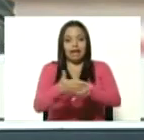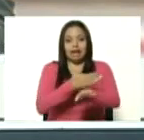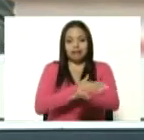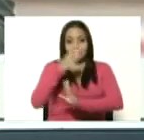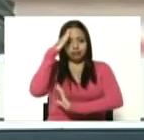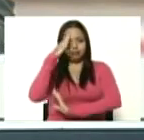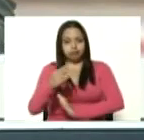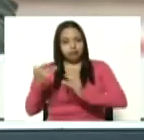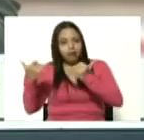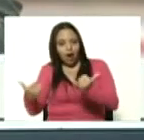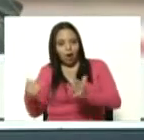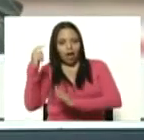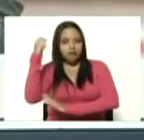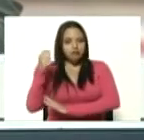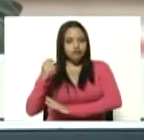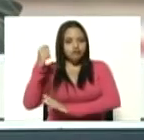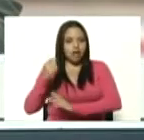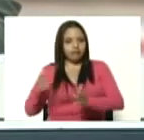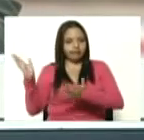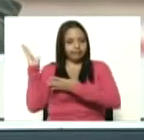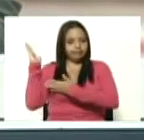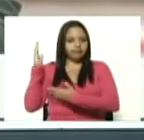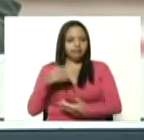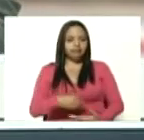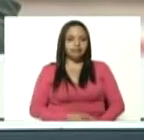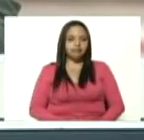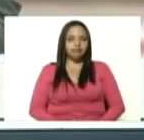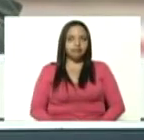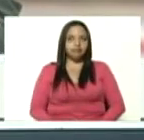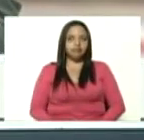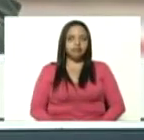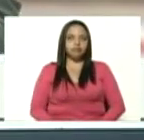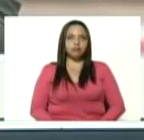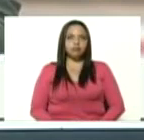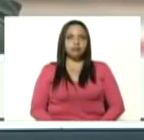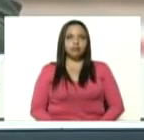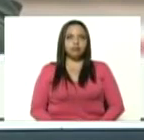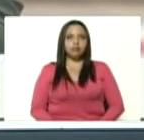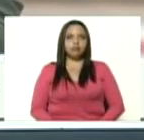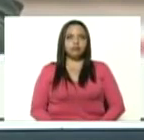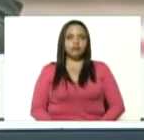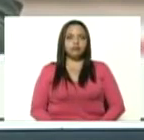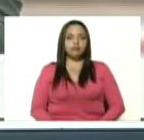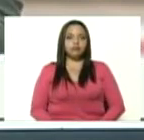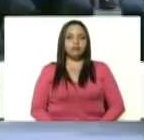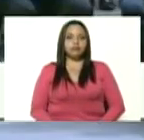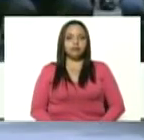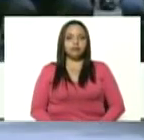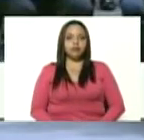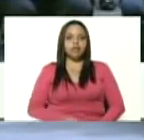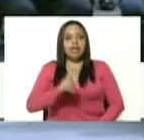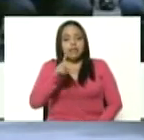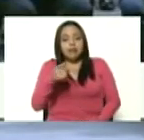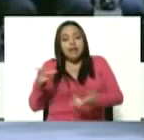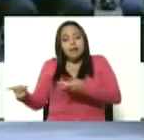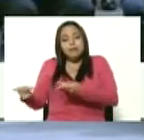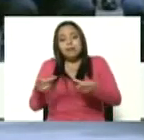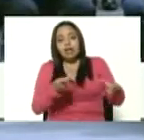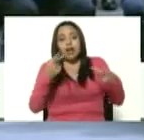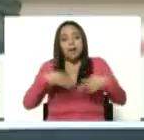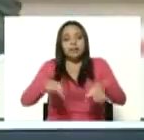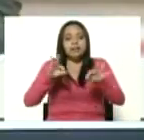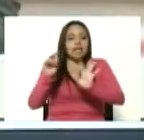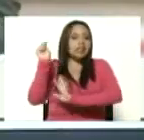Gerardo Márquez, 4 de febrero, y también están presentes invitadas especiales las